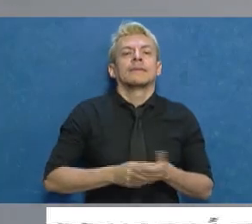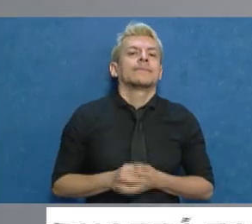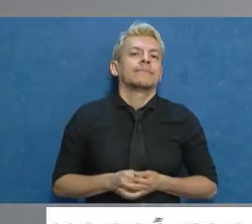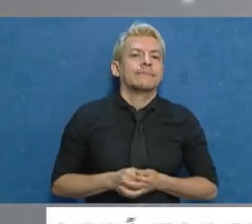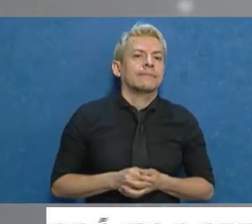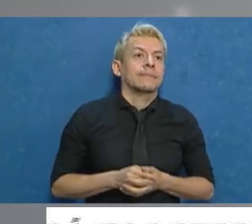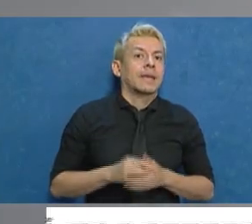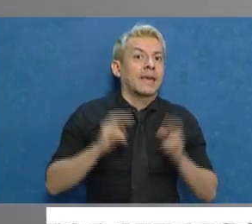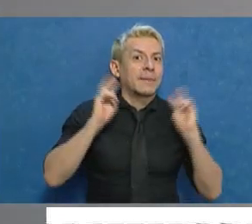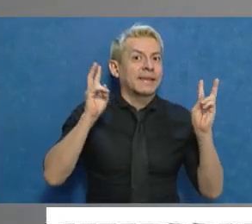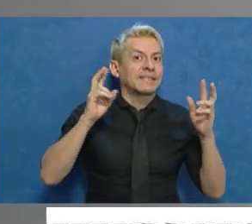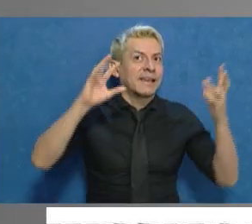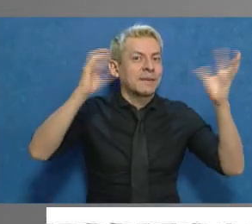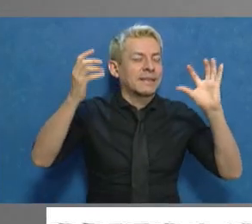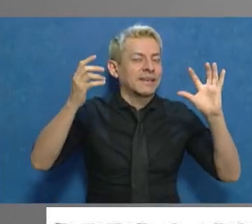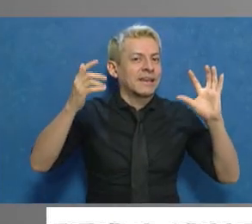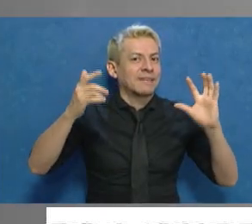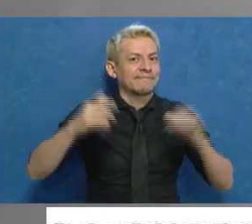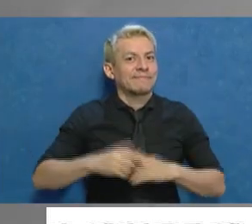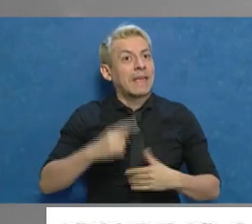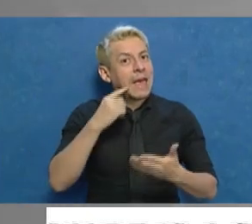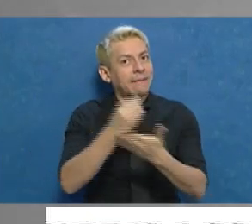y social. A ver si Laura, si mejoramos tu audio.